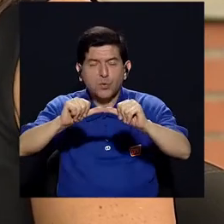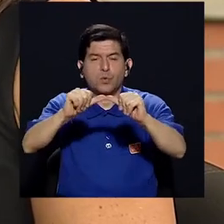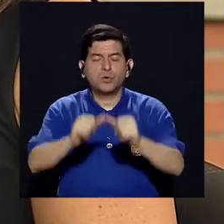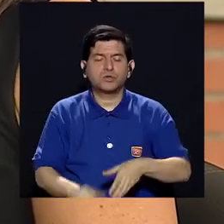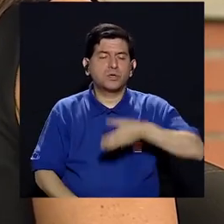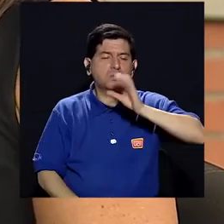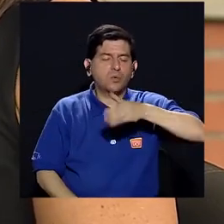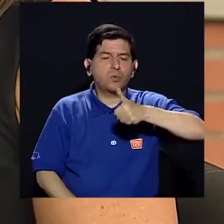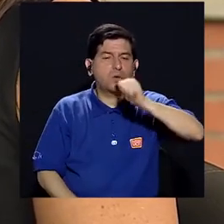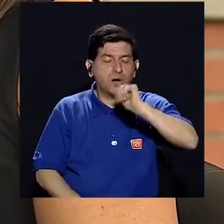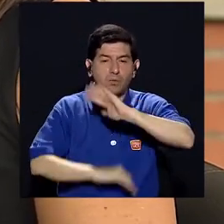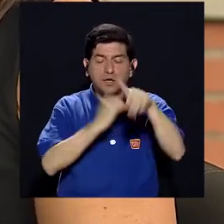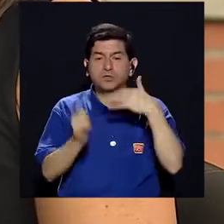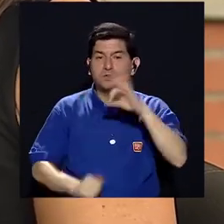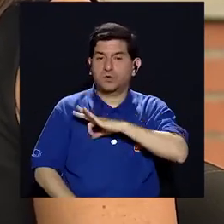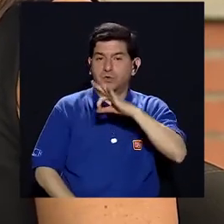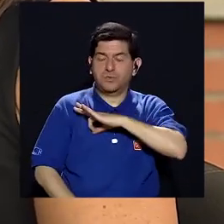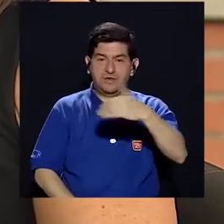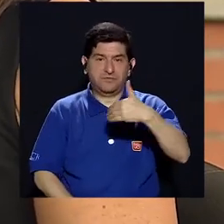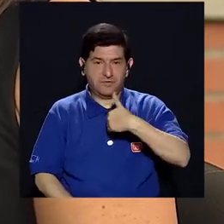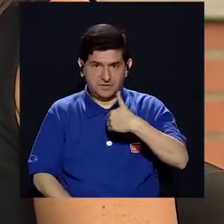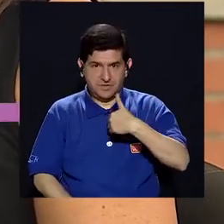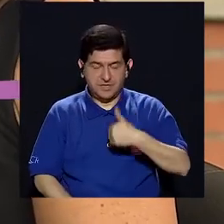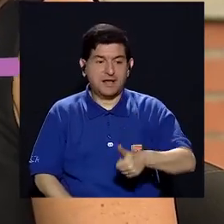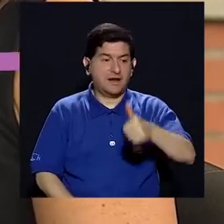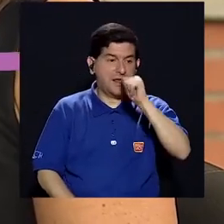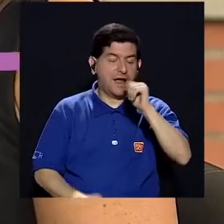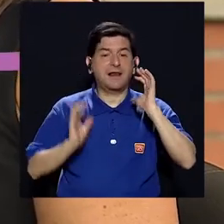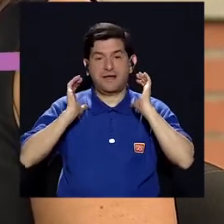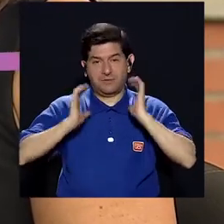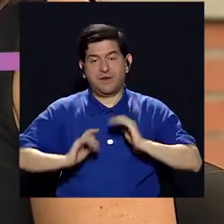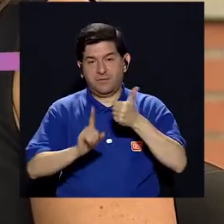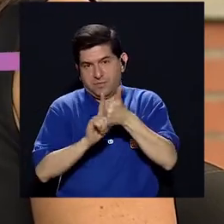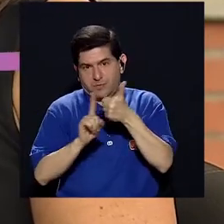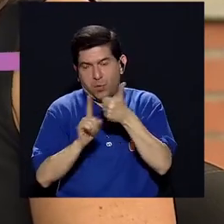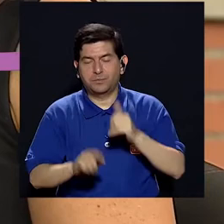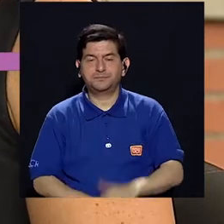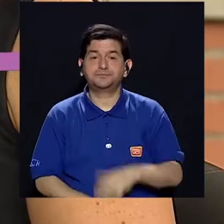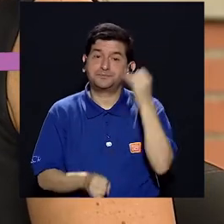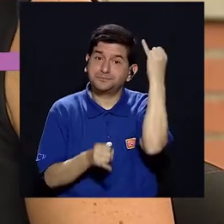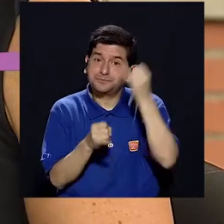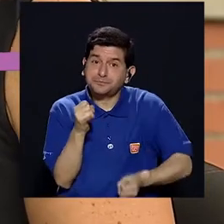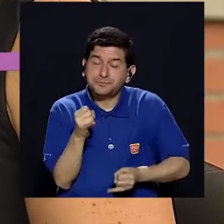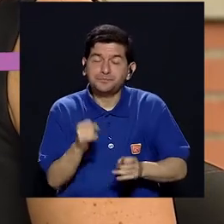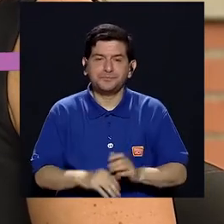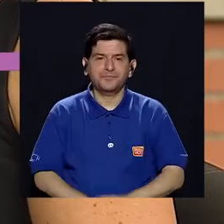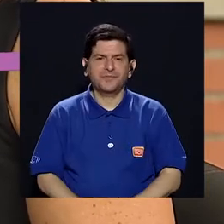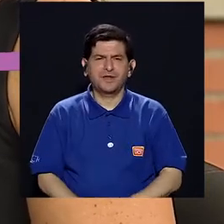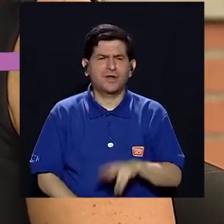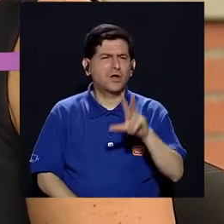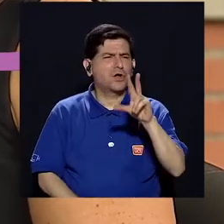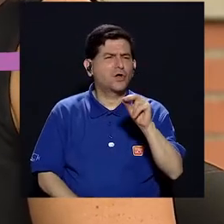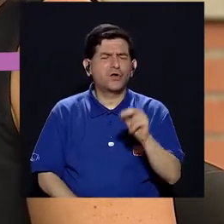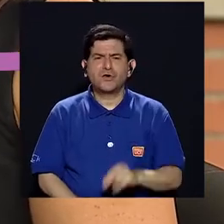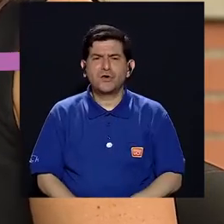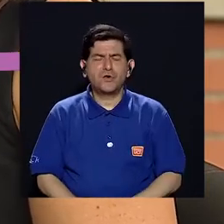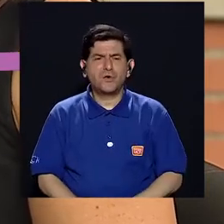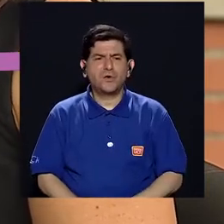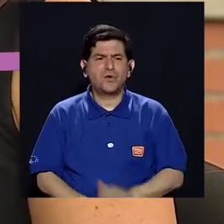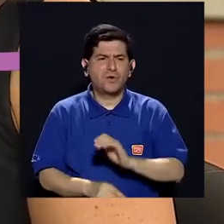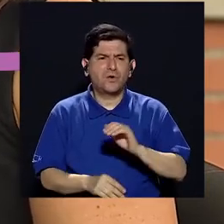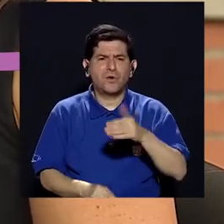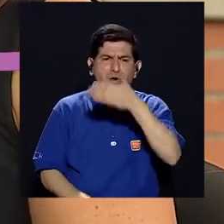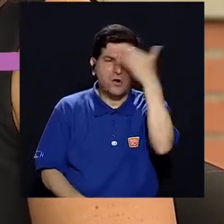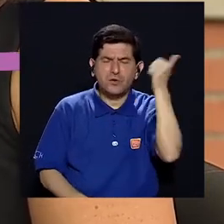hidratación por todos los beneficios que tiene el agua en nuestro cuerpo y finalmente pues no saltarse